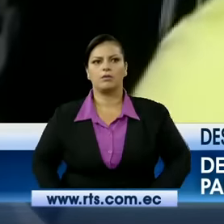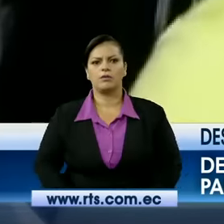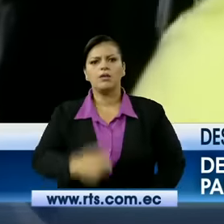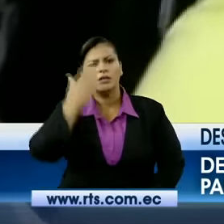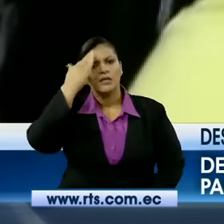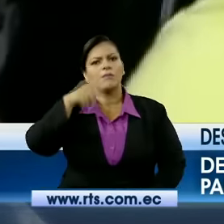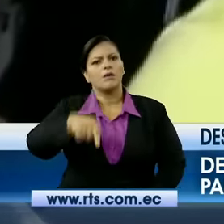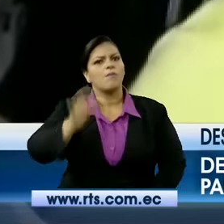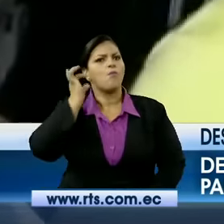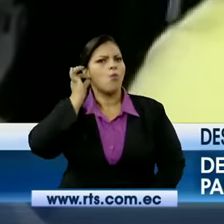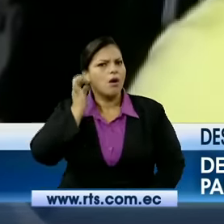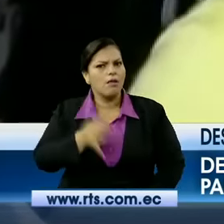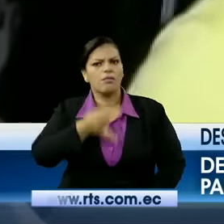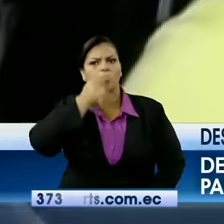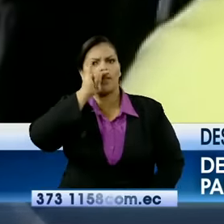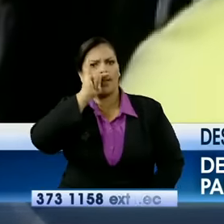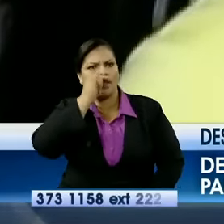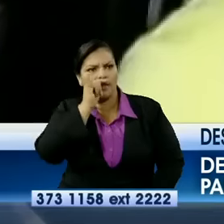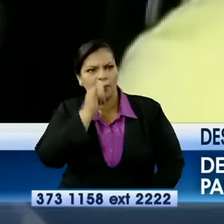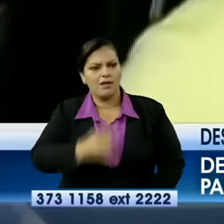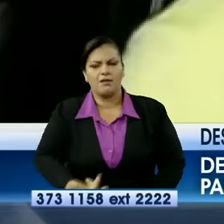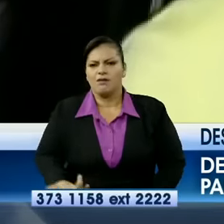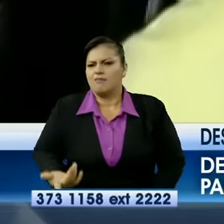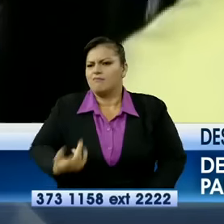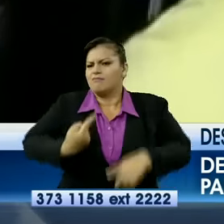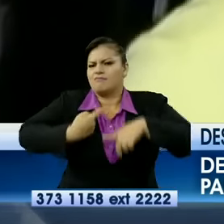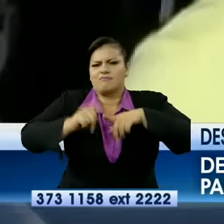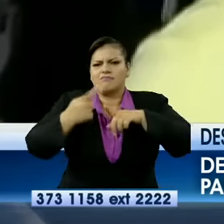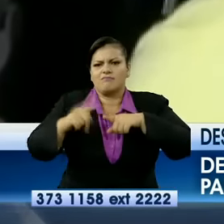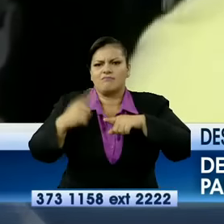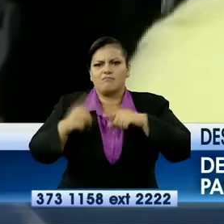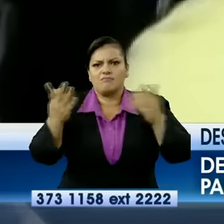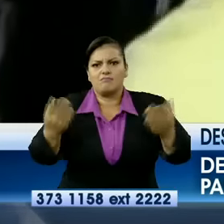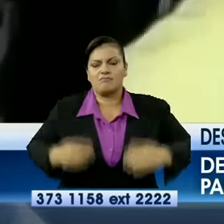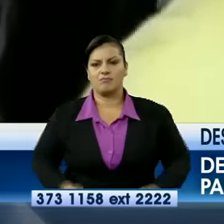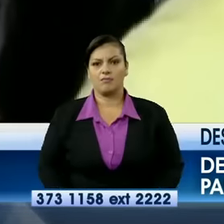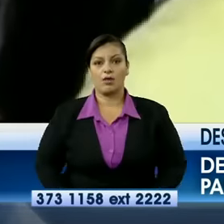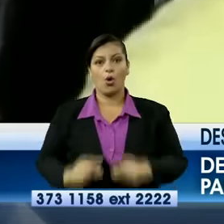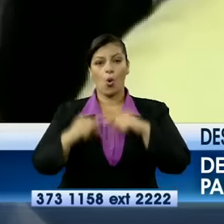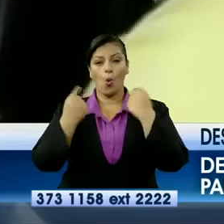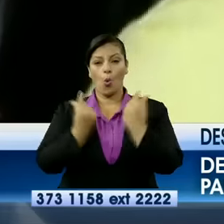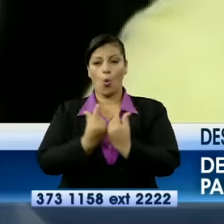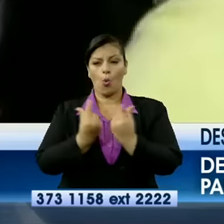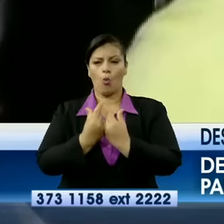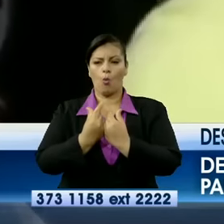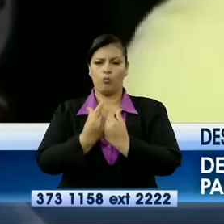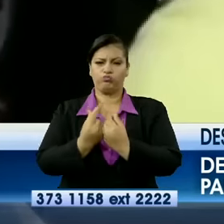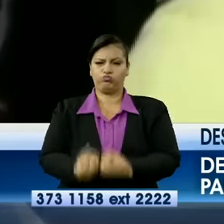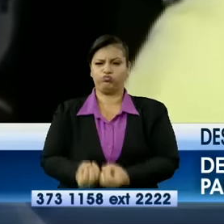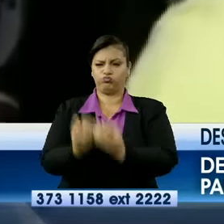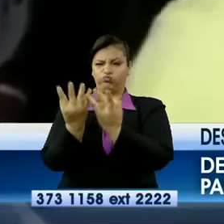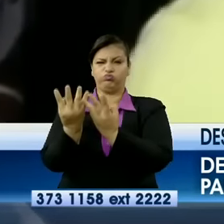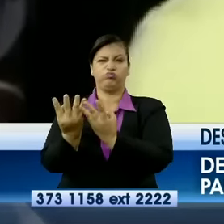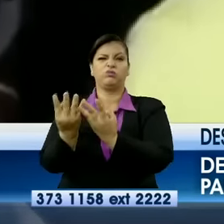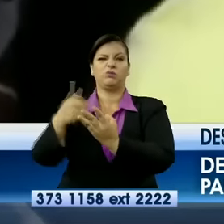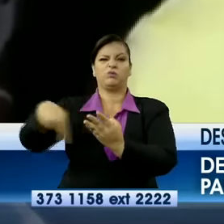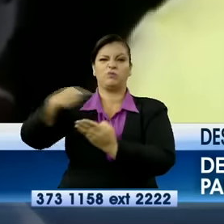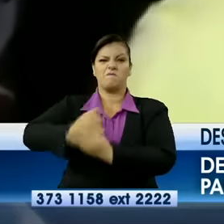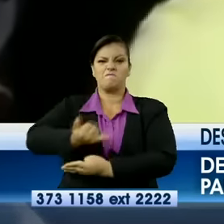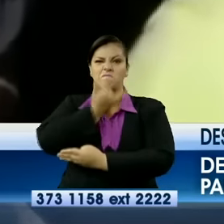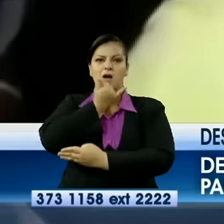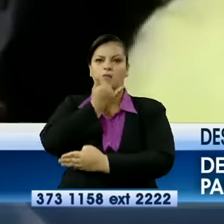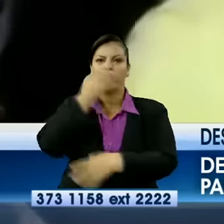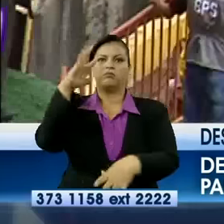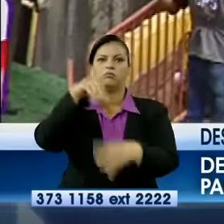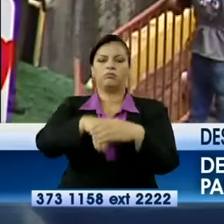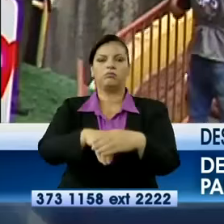mujeres, de las formativas. Pero ya no este grupo de malos hinchas que perjudican a la institución y ocasionan